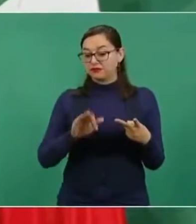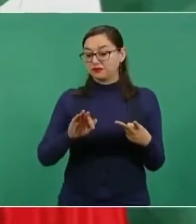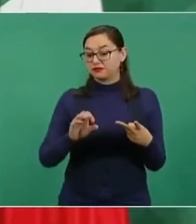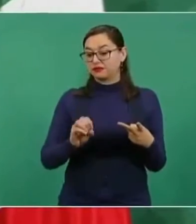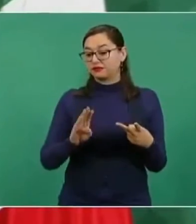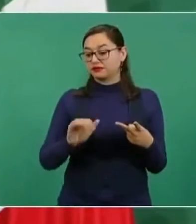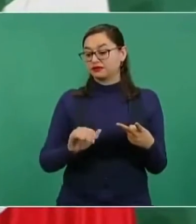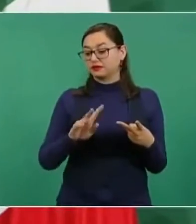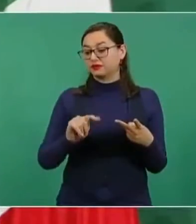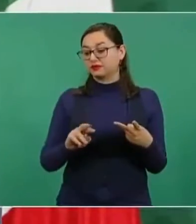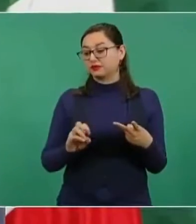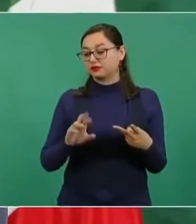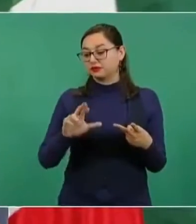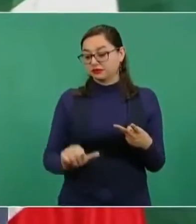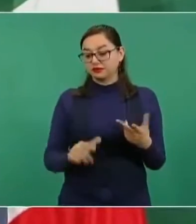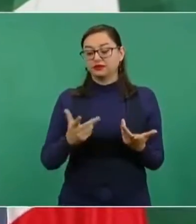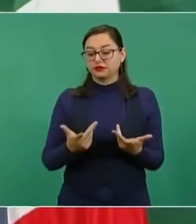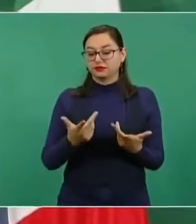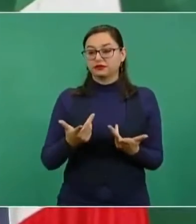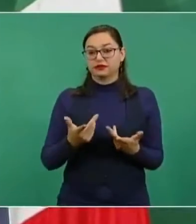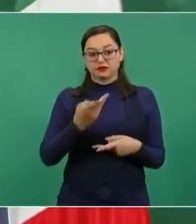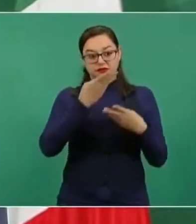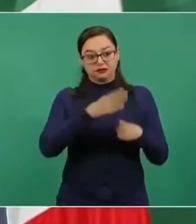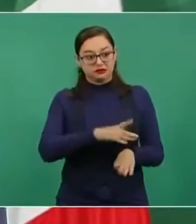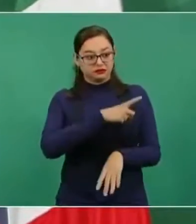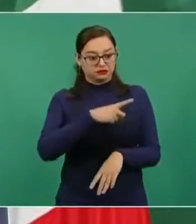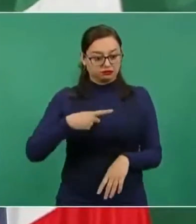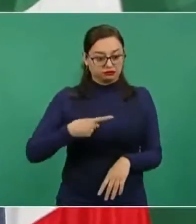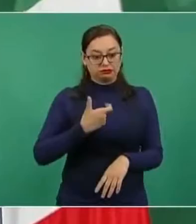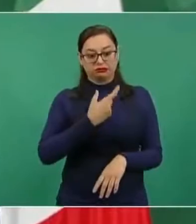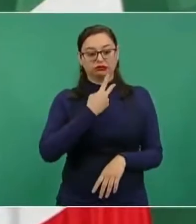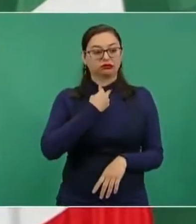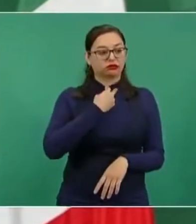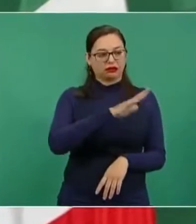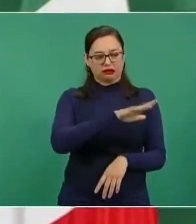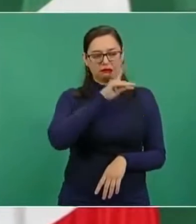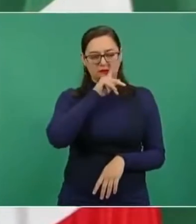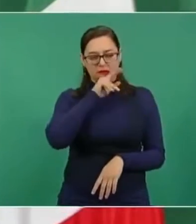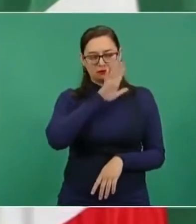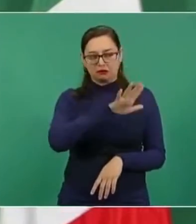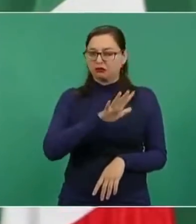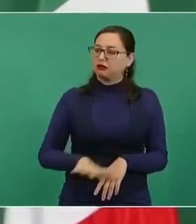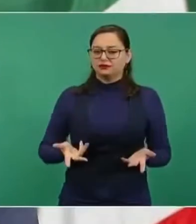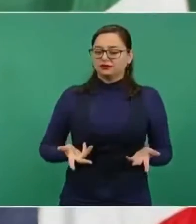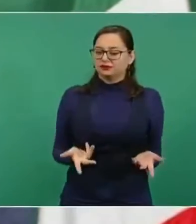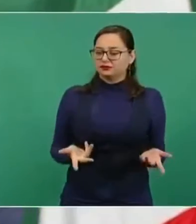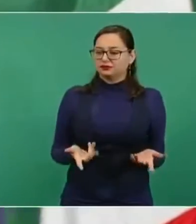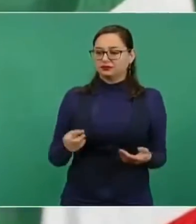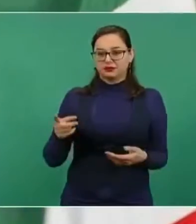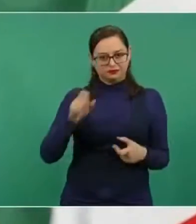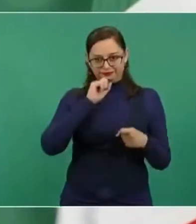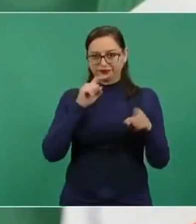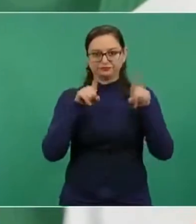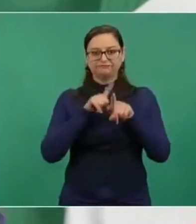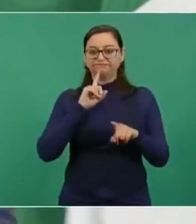cuando convirtieron las deudas privadas en deuda pública. Silencio, desde luego